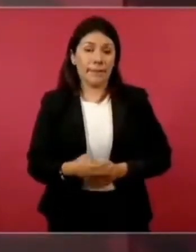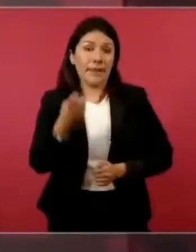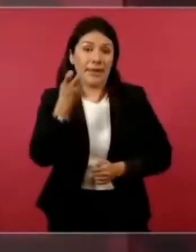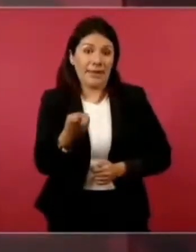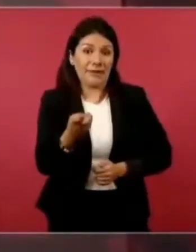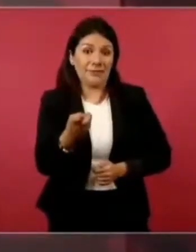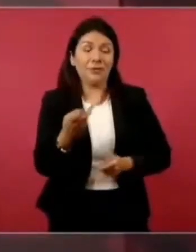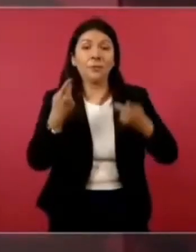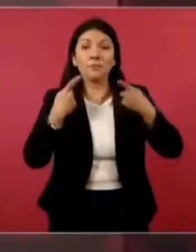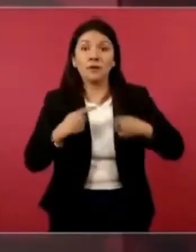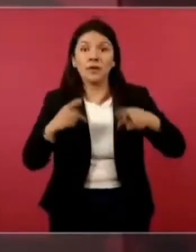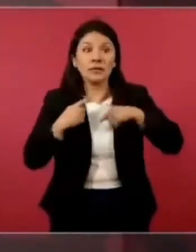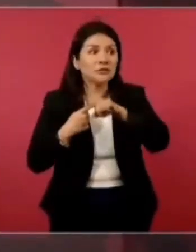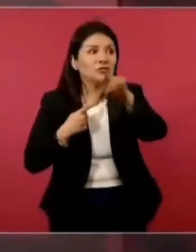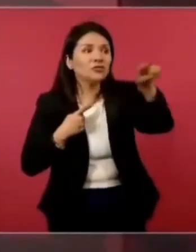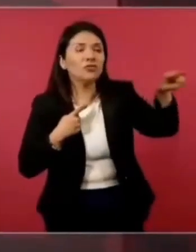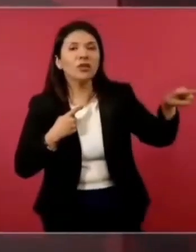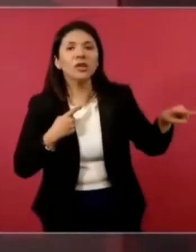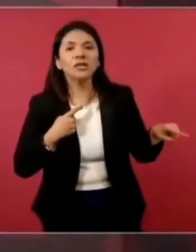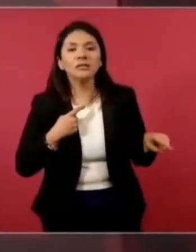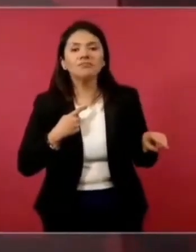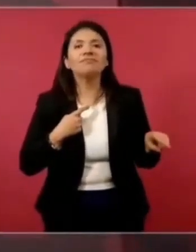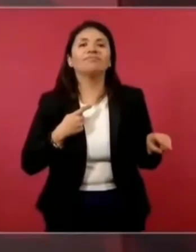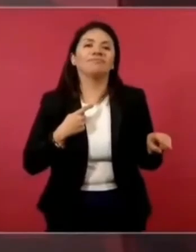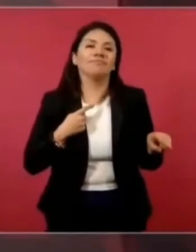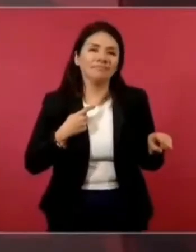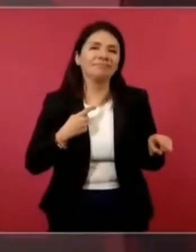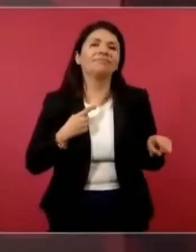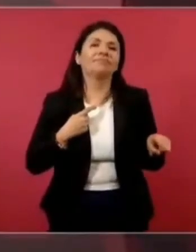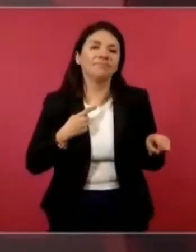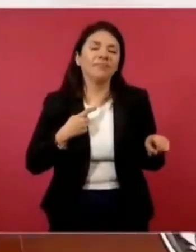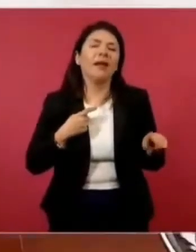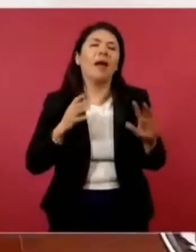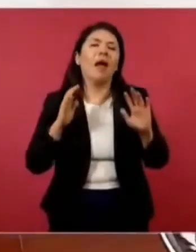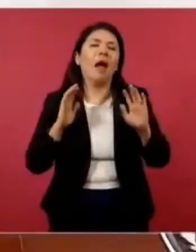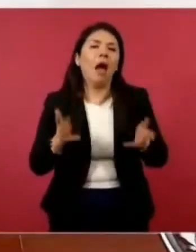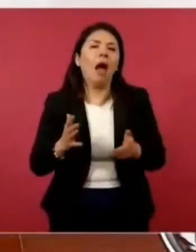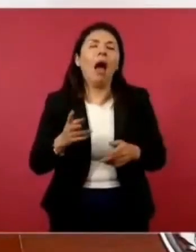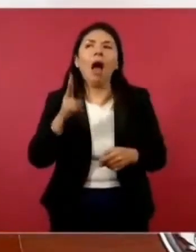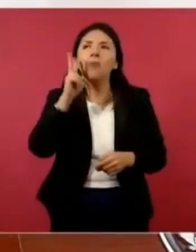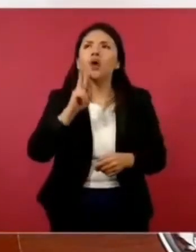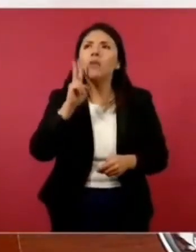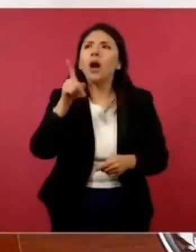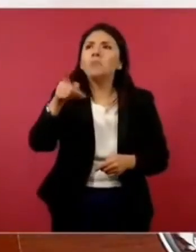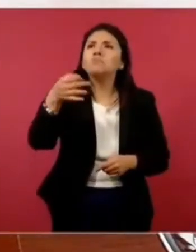pudo constatar.